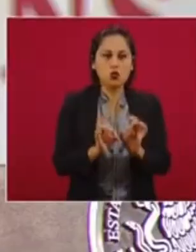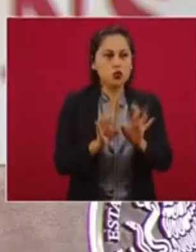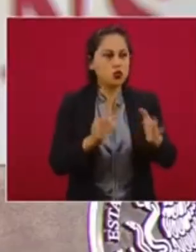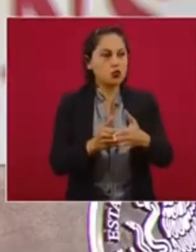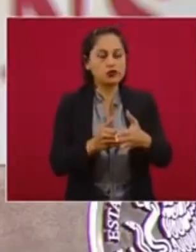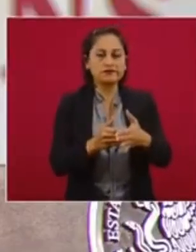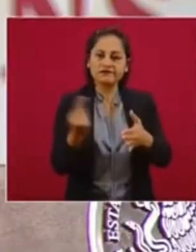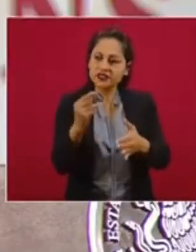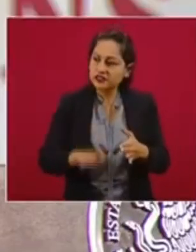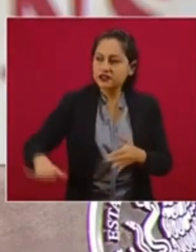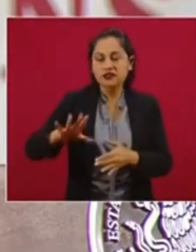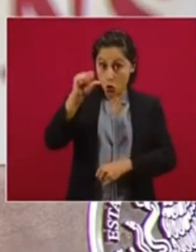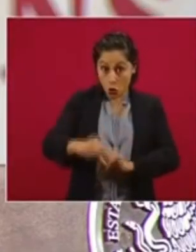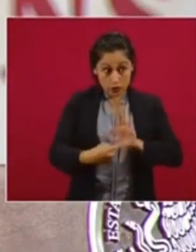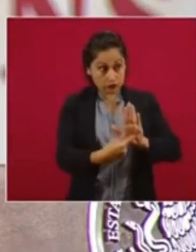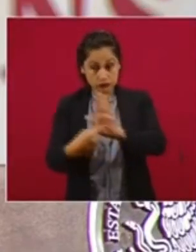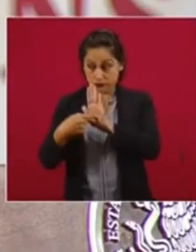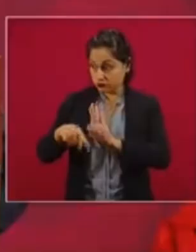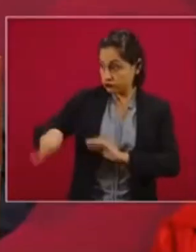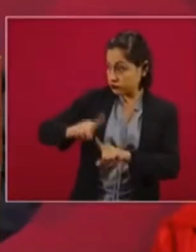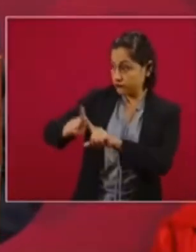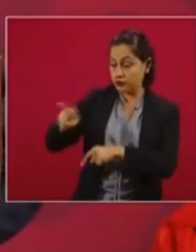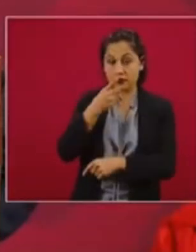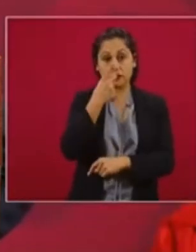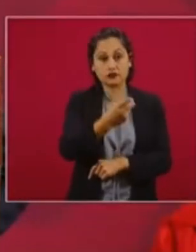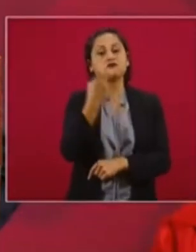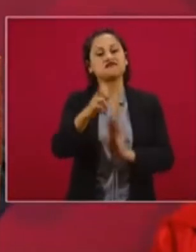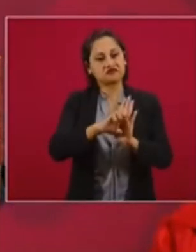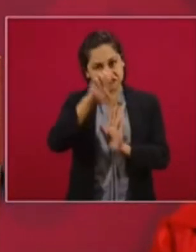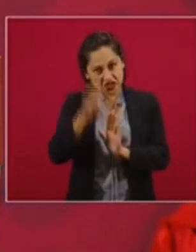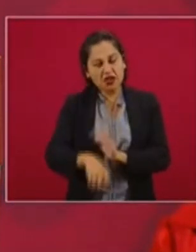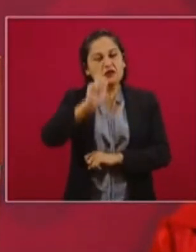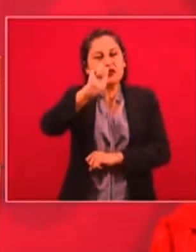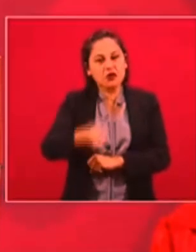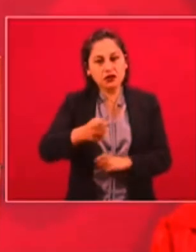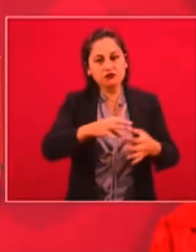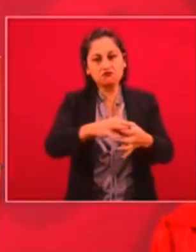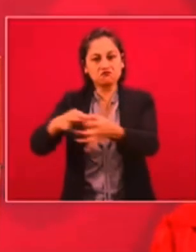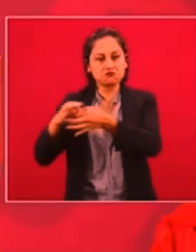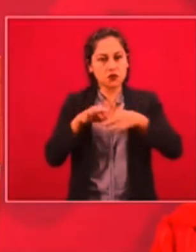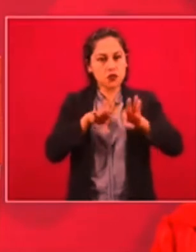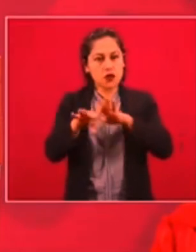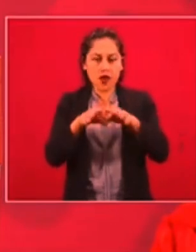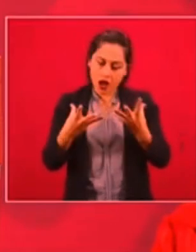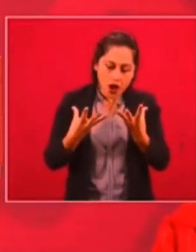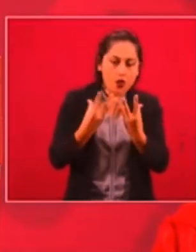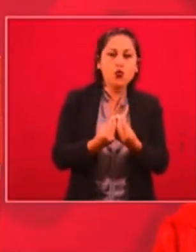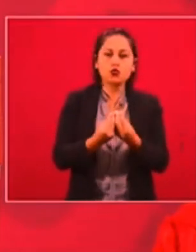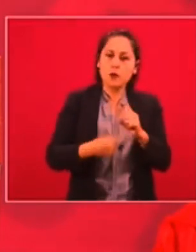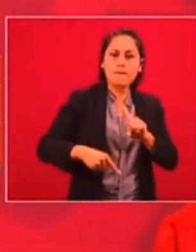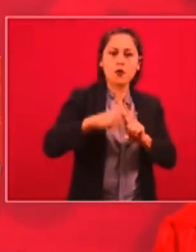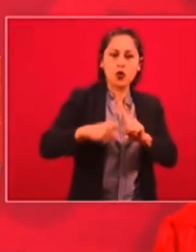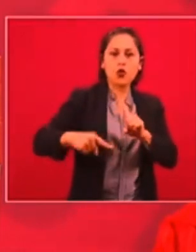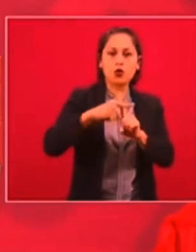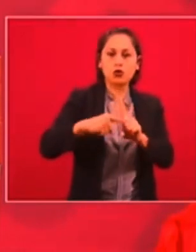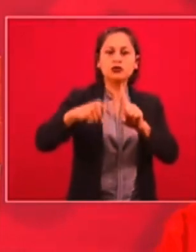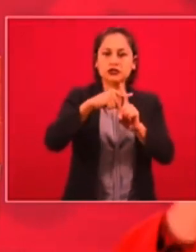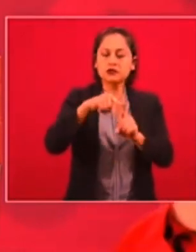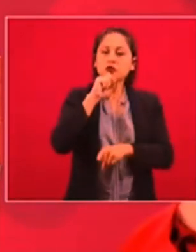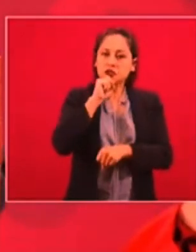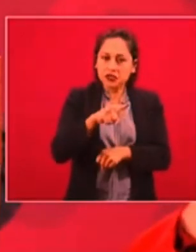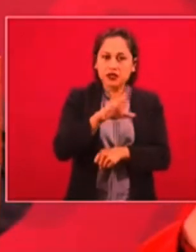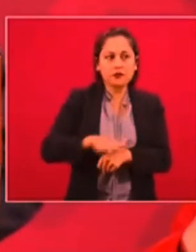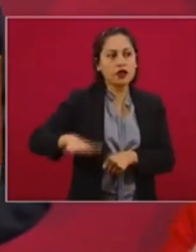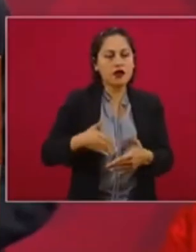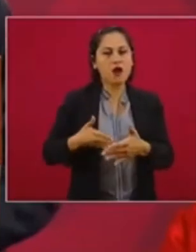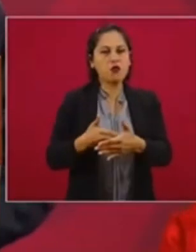privado. El anuncio de hoy es una muestra de que trabajando juntos, siendo proactivos, dando certidumbre y con foco a cero barreras